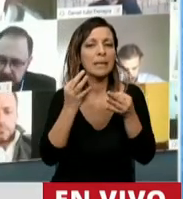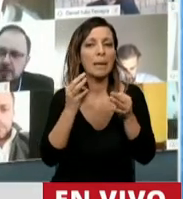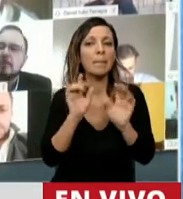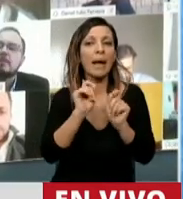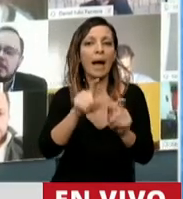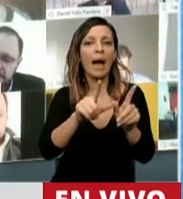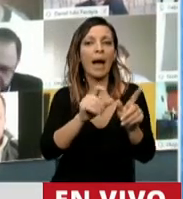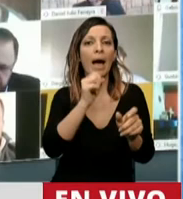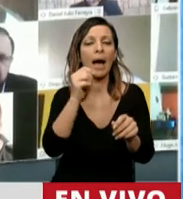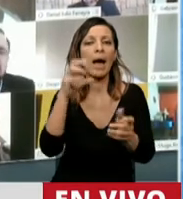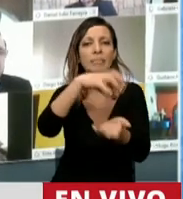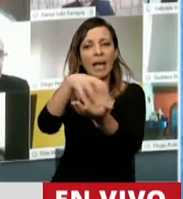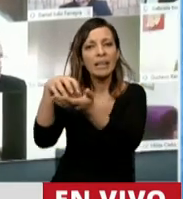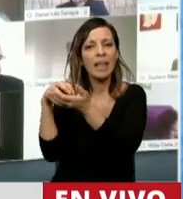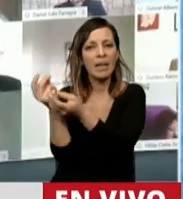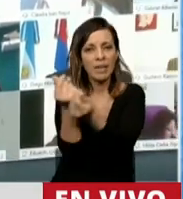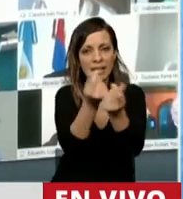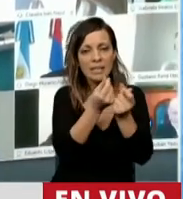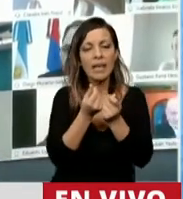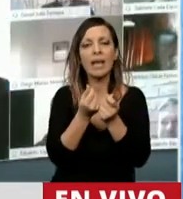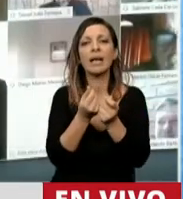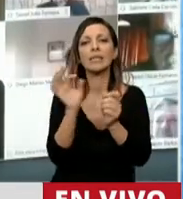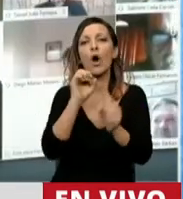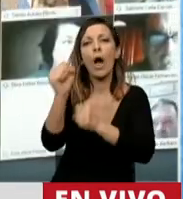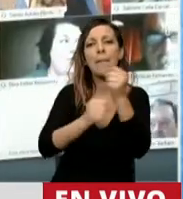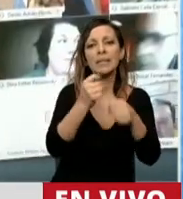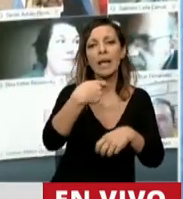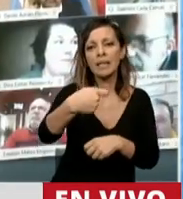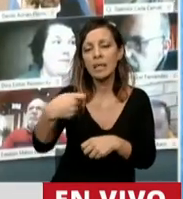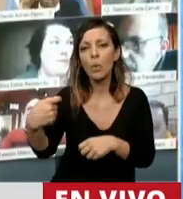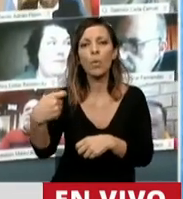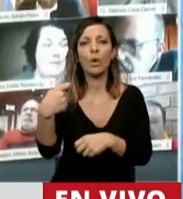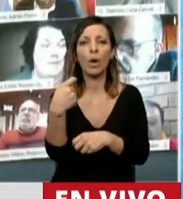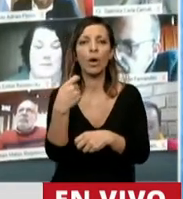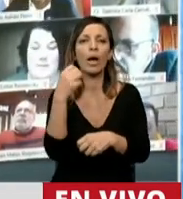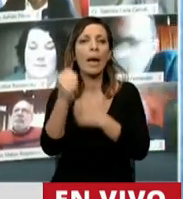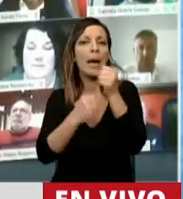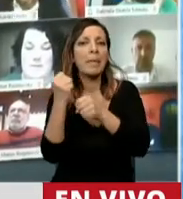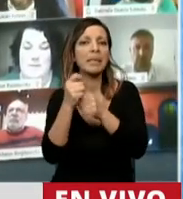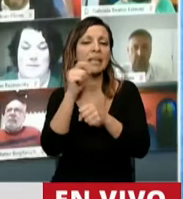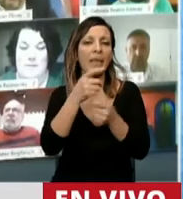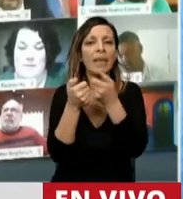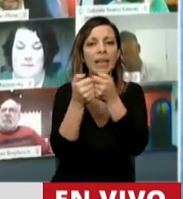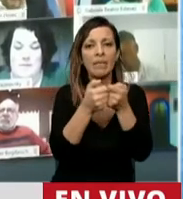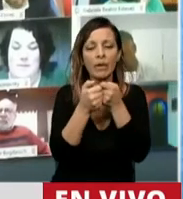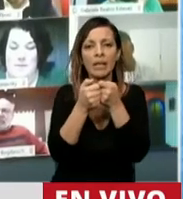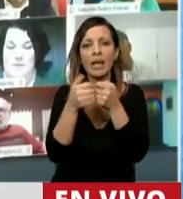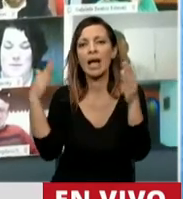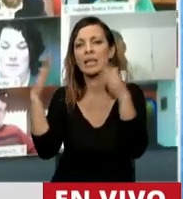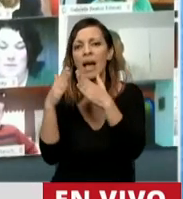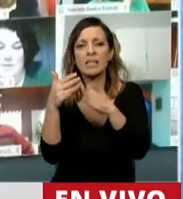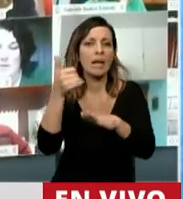perdón, para las entidades financieras, para las empresas de seguros, para las empresas de telefonía, fija, móvil o internet,